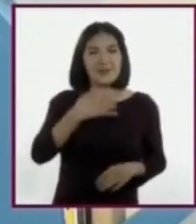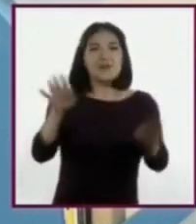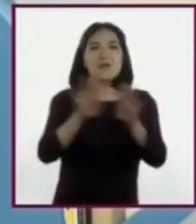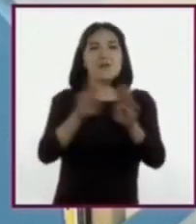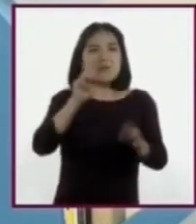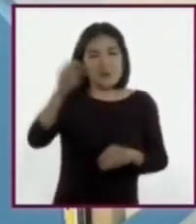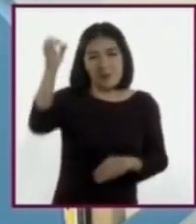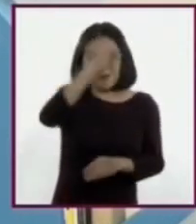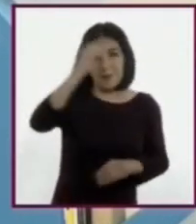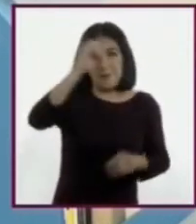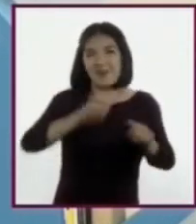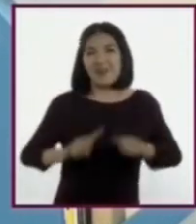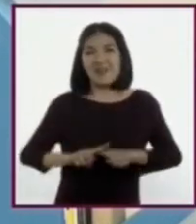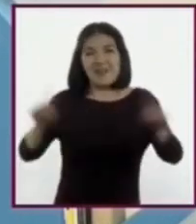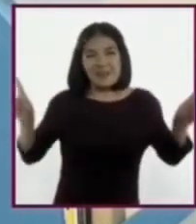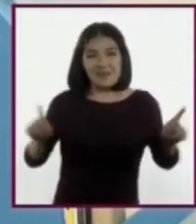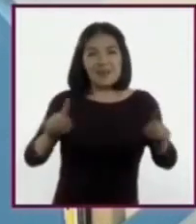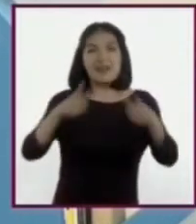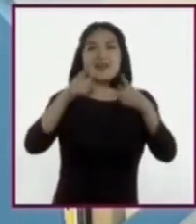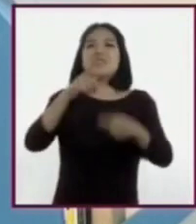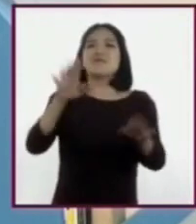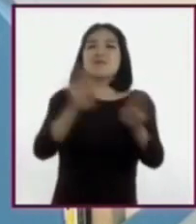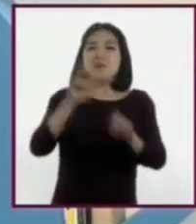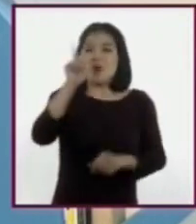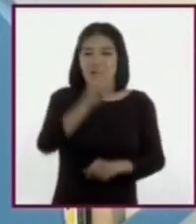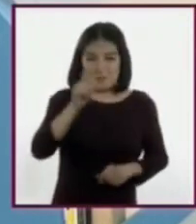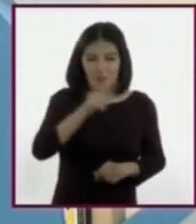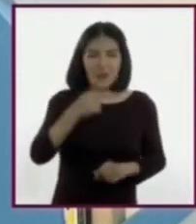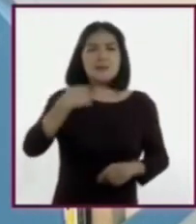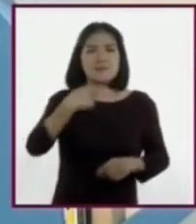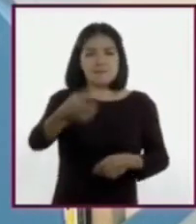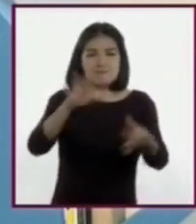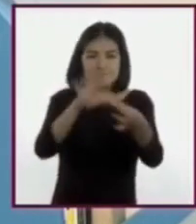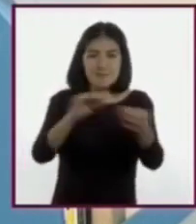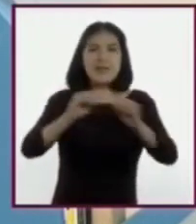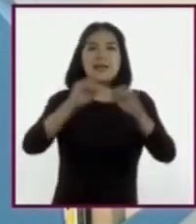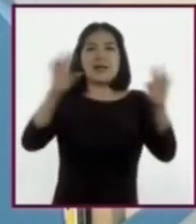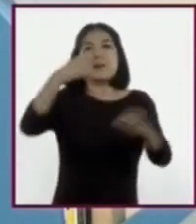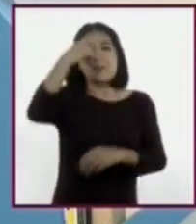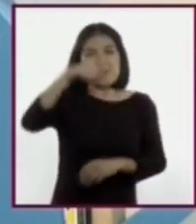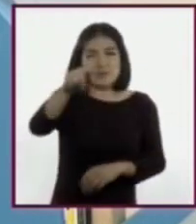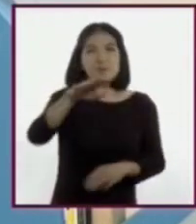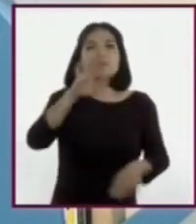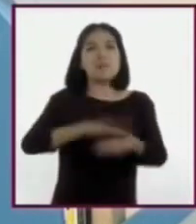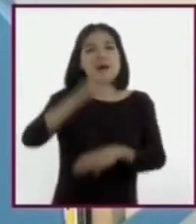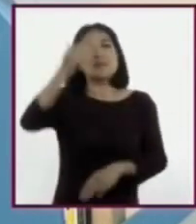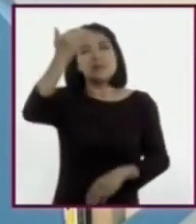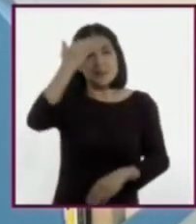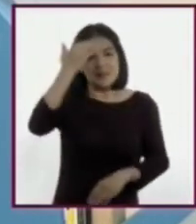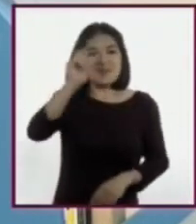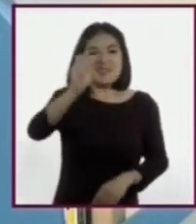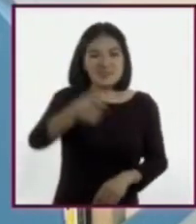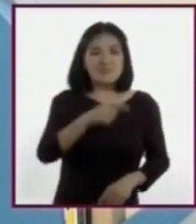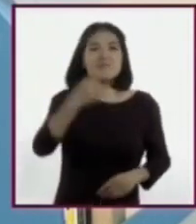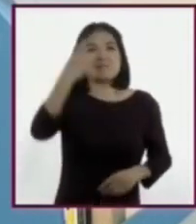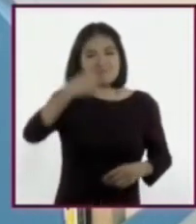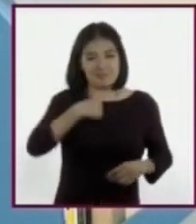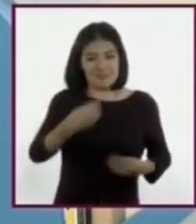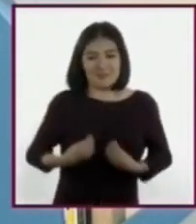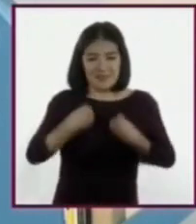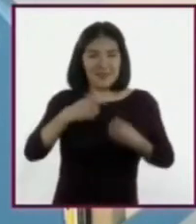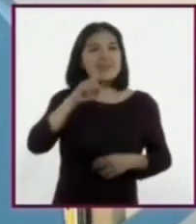de vista diferente y con un lenguaje claro que aportará más conocimientos de los que ya tienen para vivir una salud sexual sana.